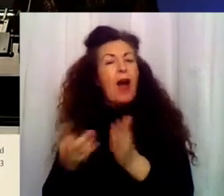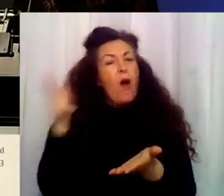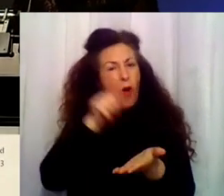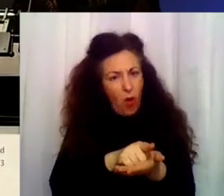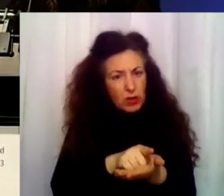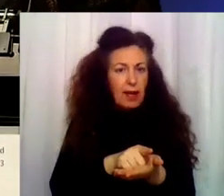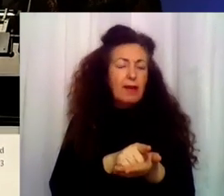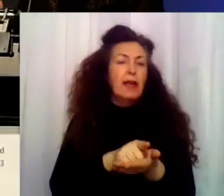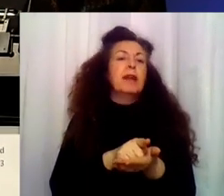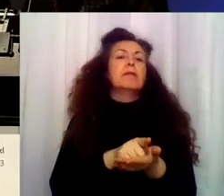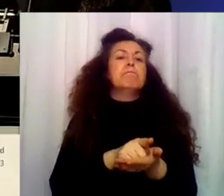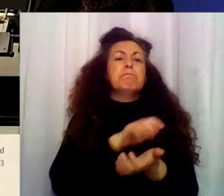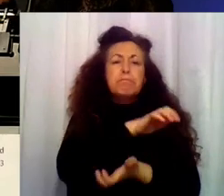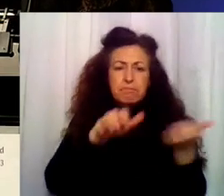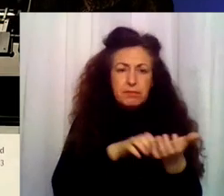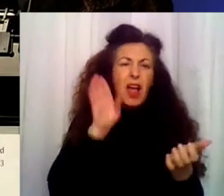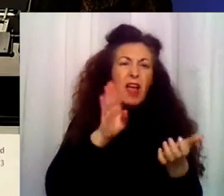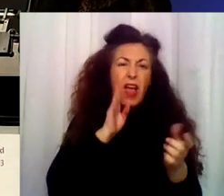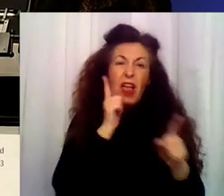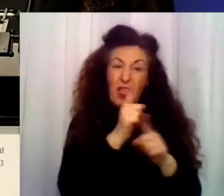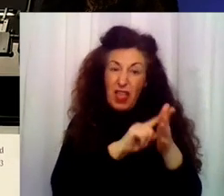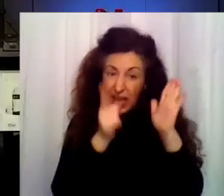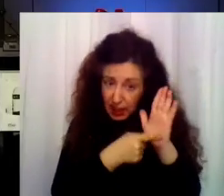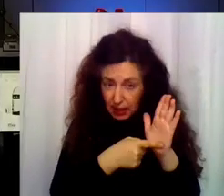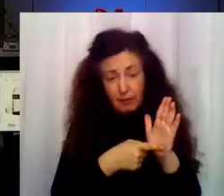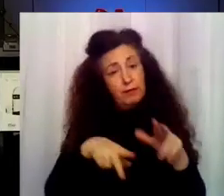dejarlo bien claro, agredir es delinquir.